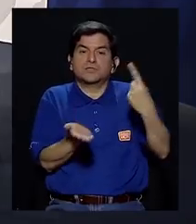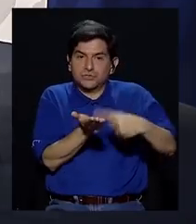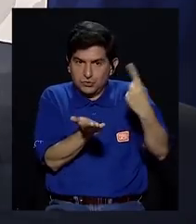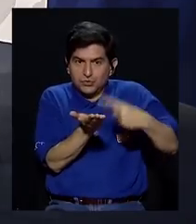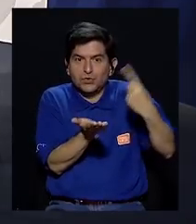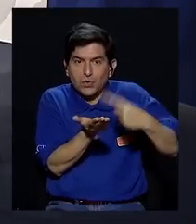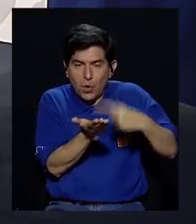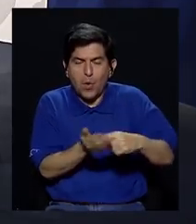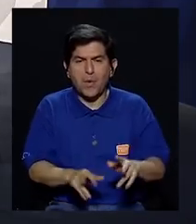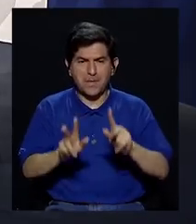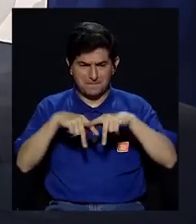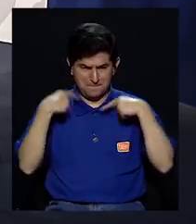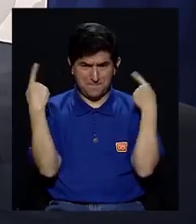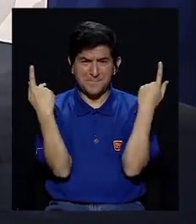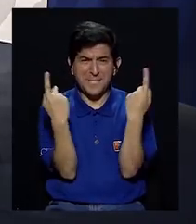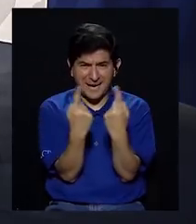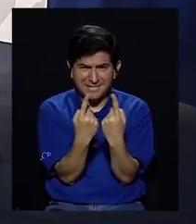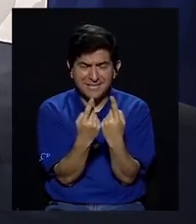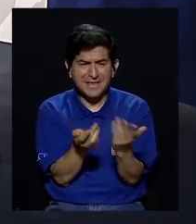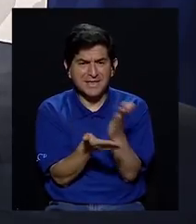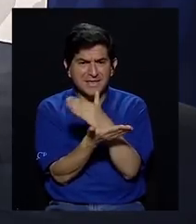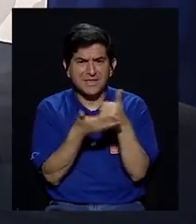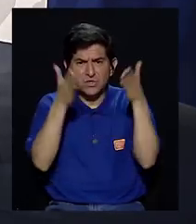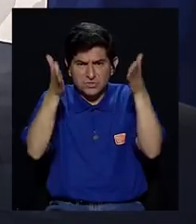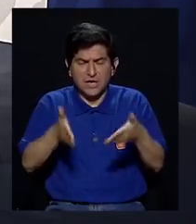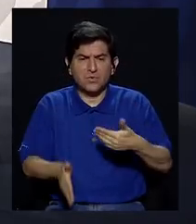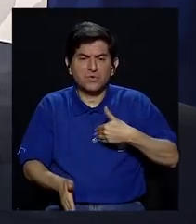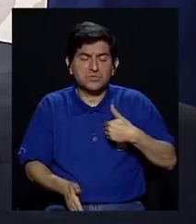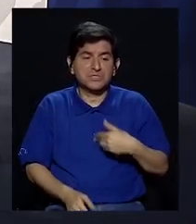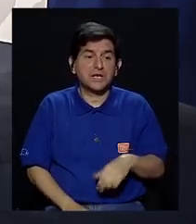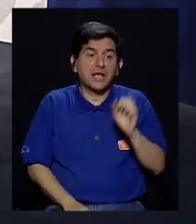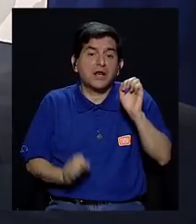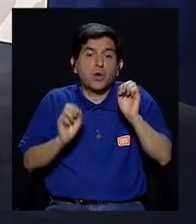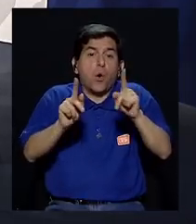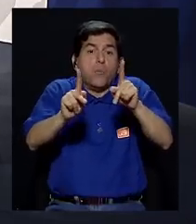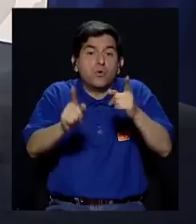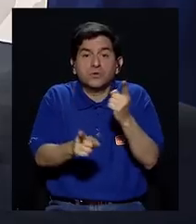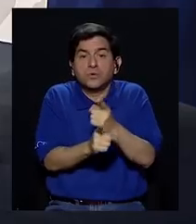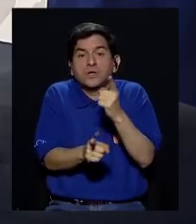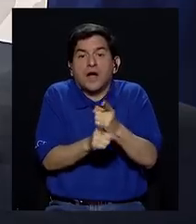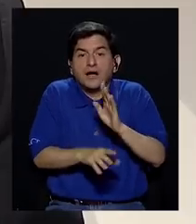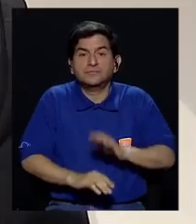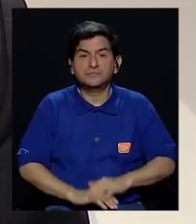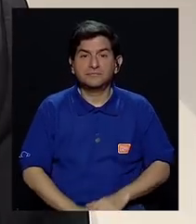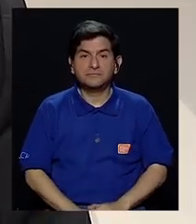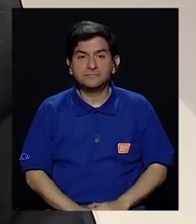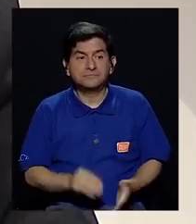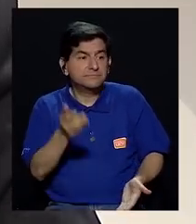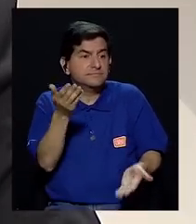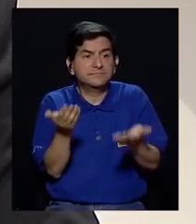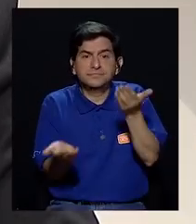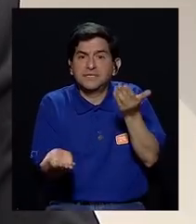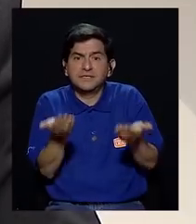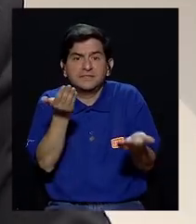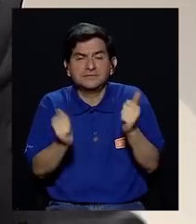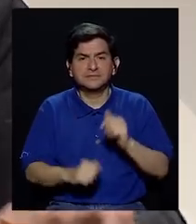discusión. Partidos, además, que algunos de ellos van a tener alguna posibilidad, efectivamente, de